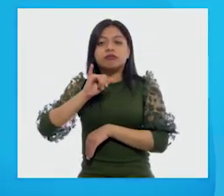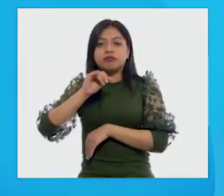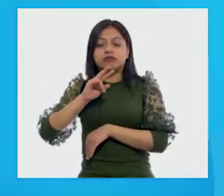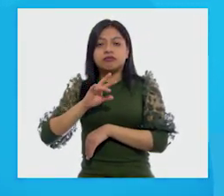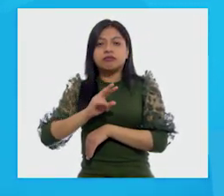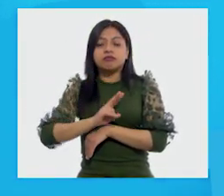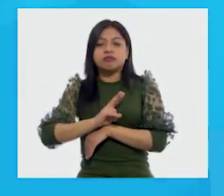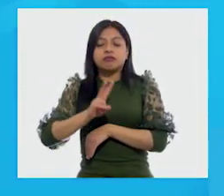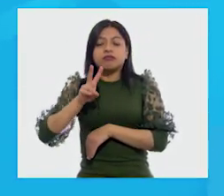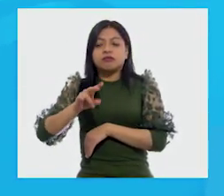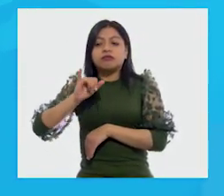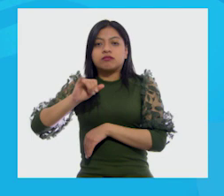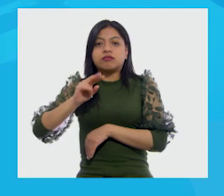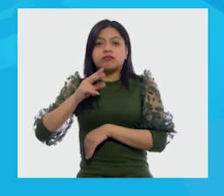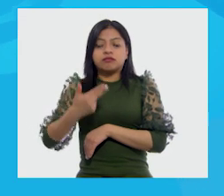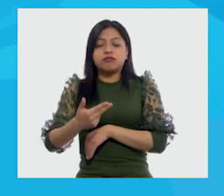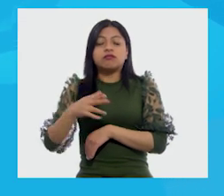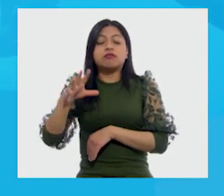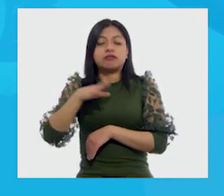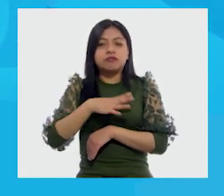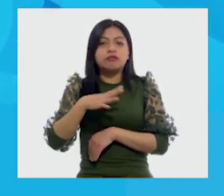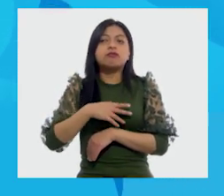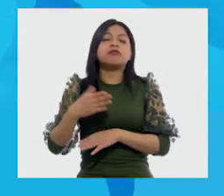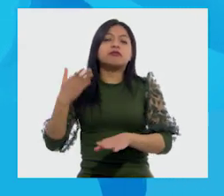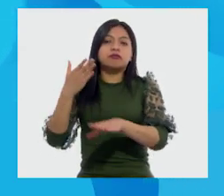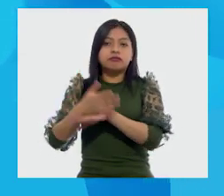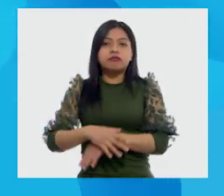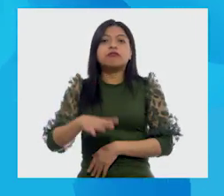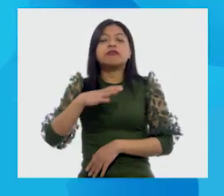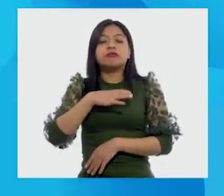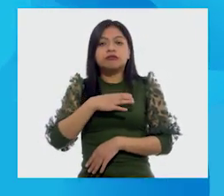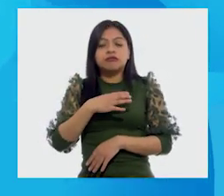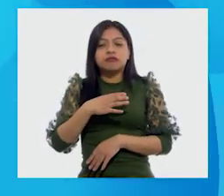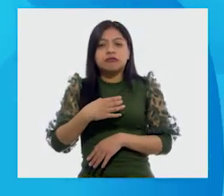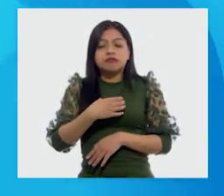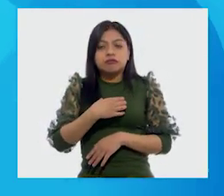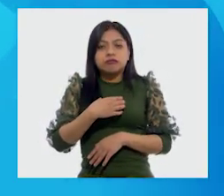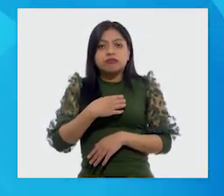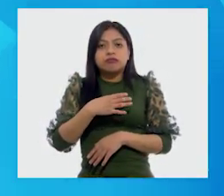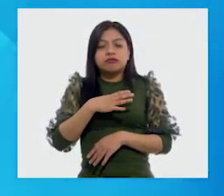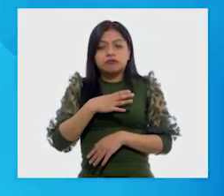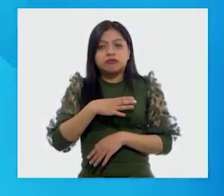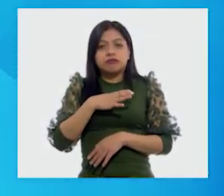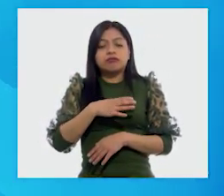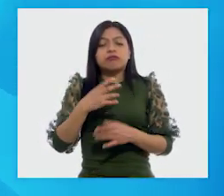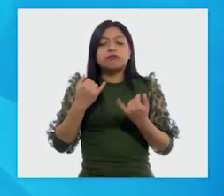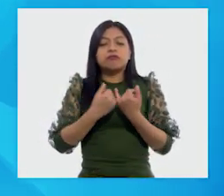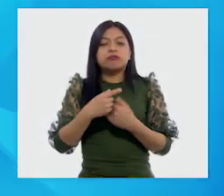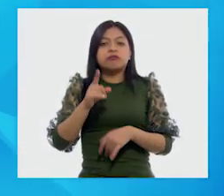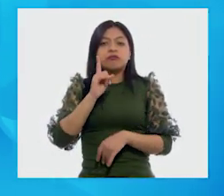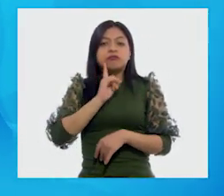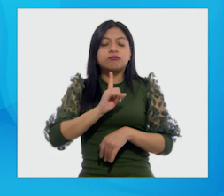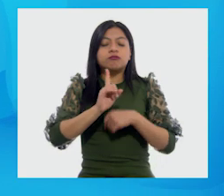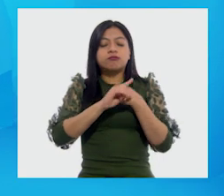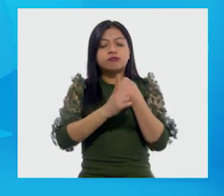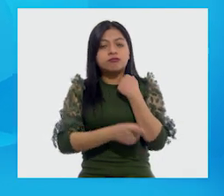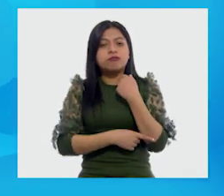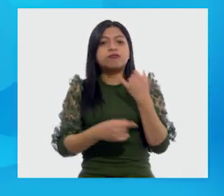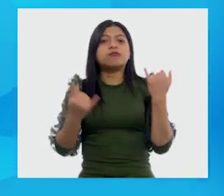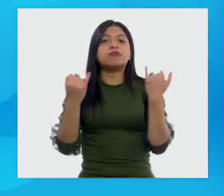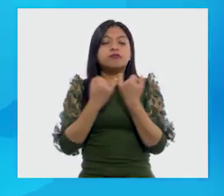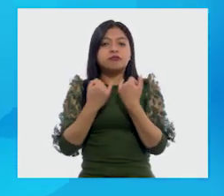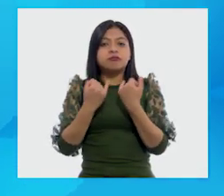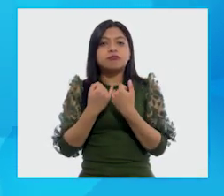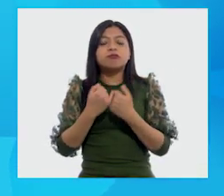sobrepeso, obesidad, cáncer y mujeres embarazadas. Y abajo dice, también deben vacunarse quienes padecen